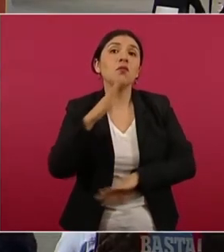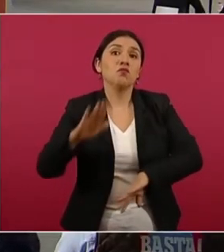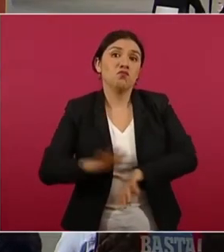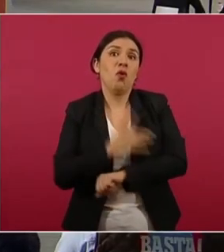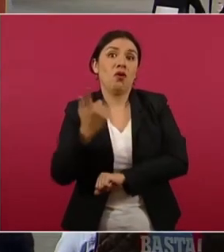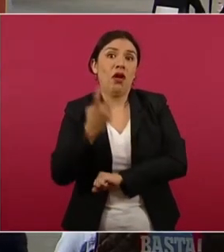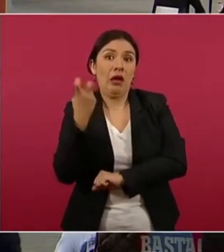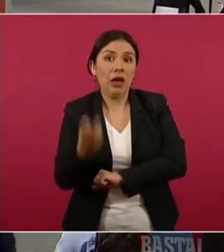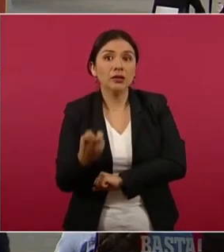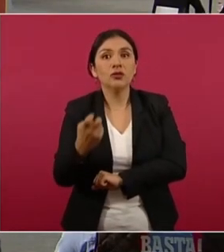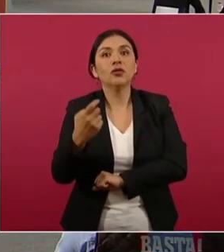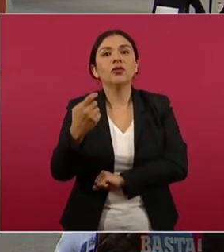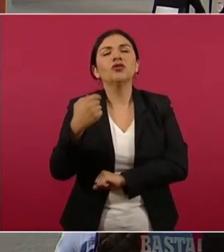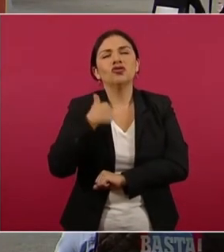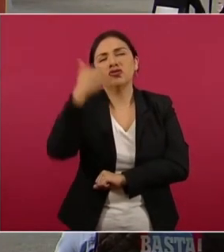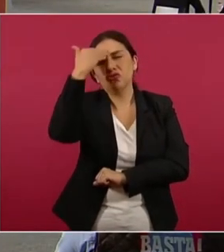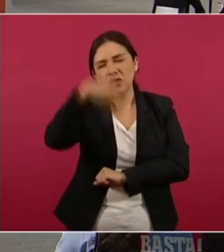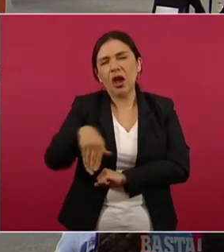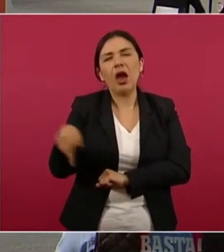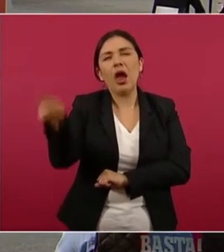políticamente me daban por muerto.